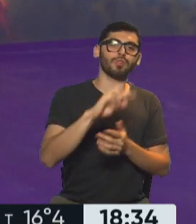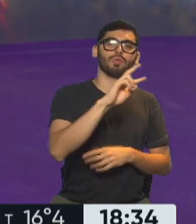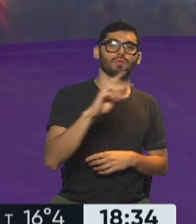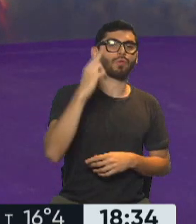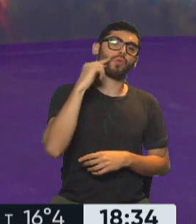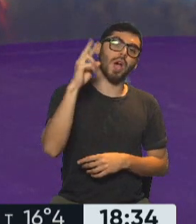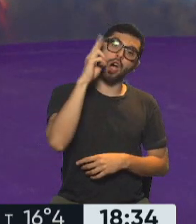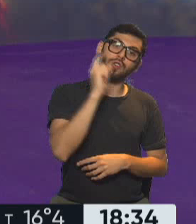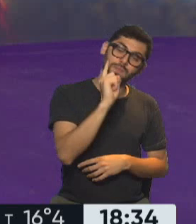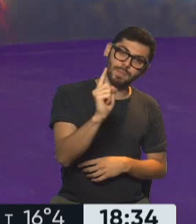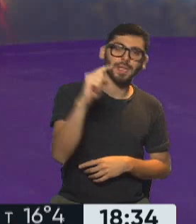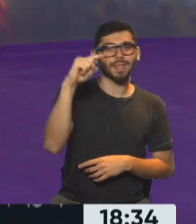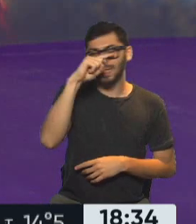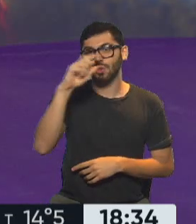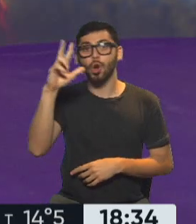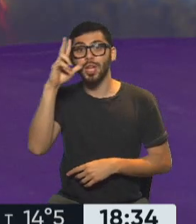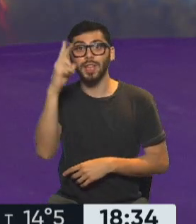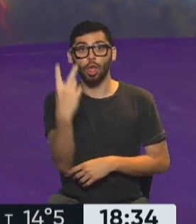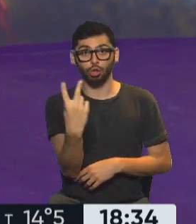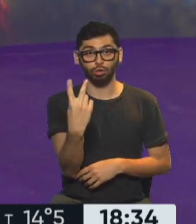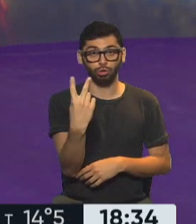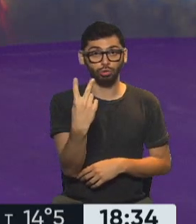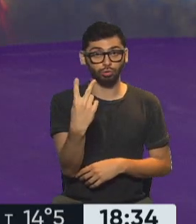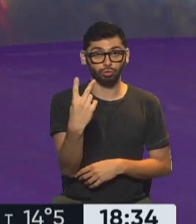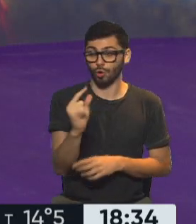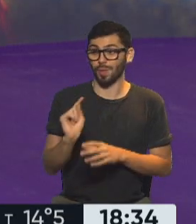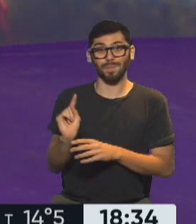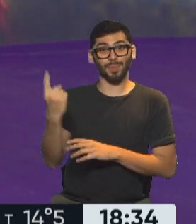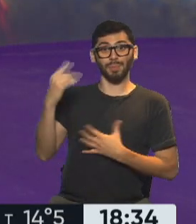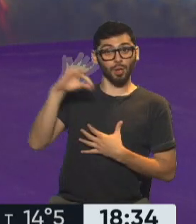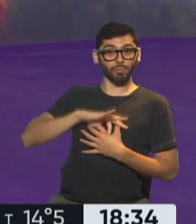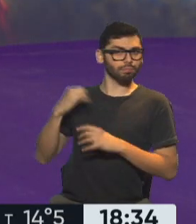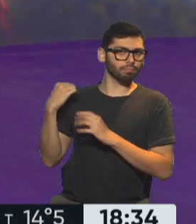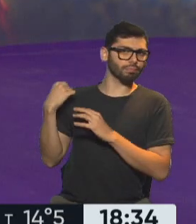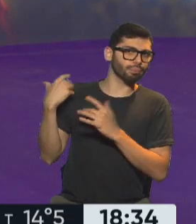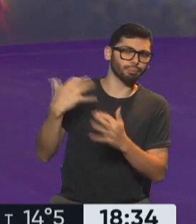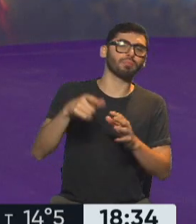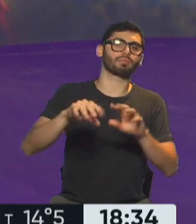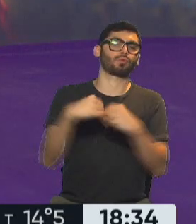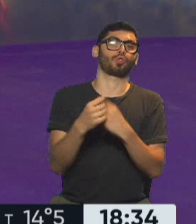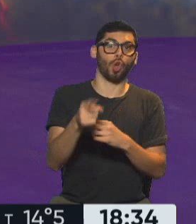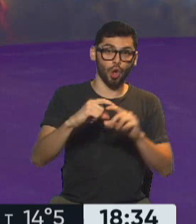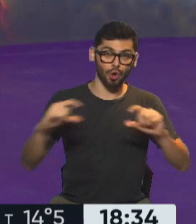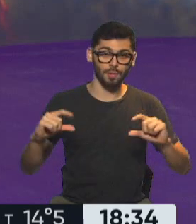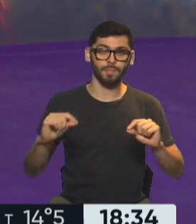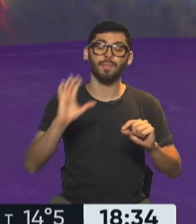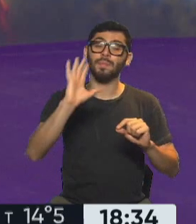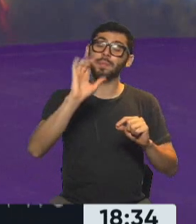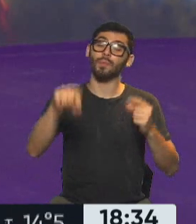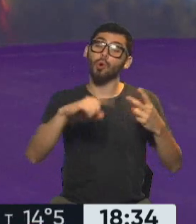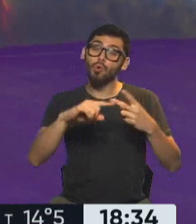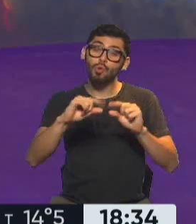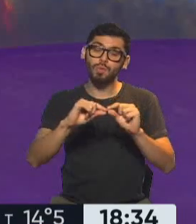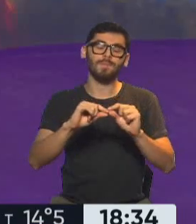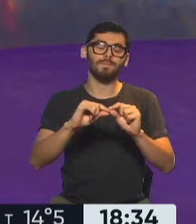.782. Ese es el dato de todo el relevamiento desde el primer caso presentado, claro. La placa también nos indica este número. Hoy tenemos